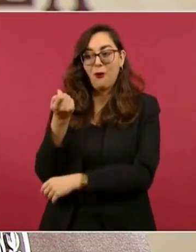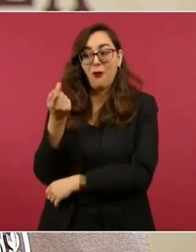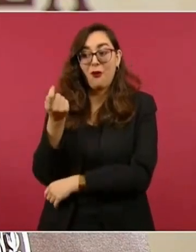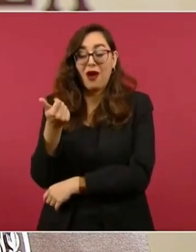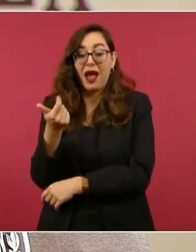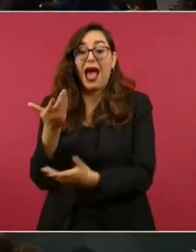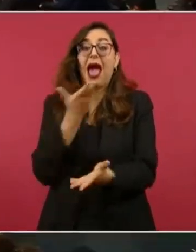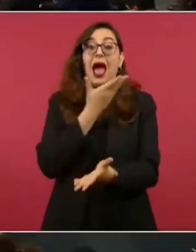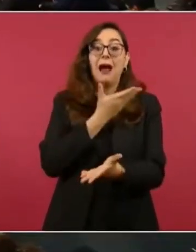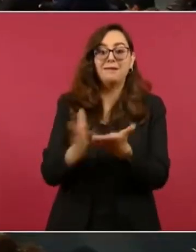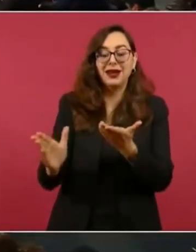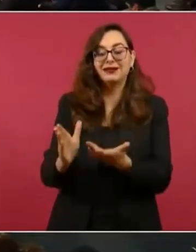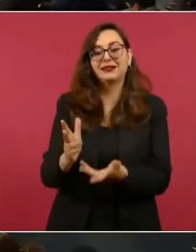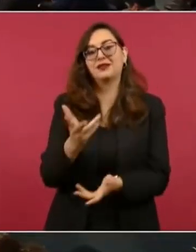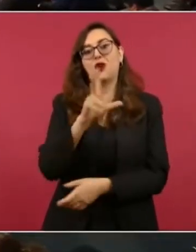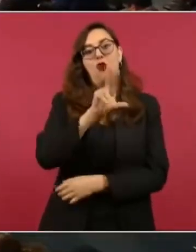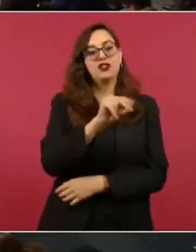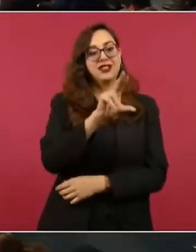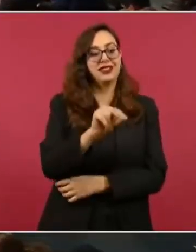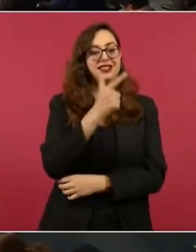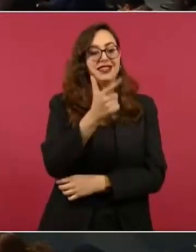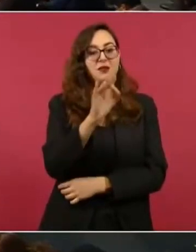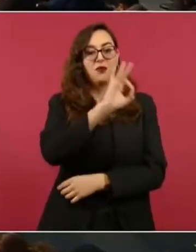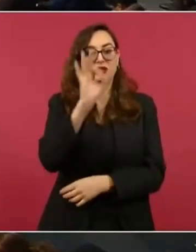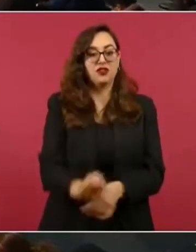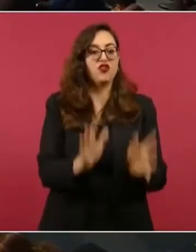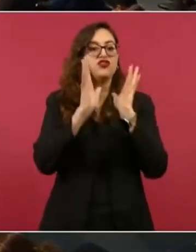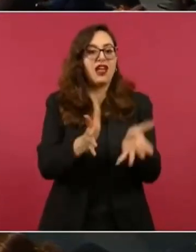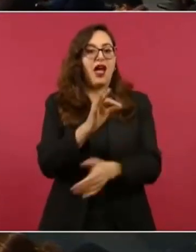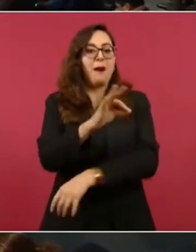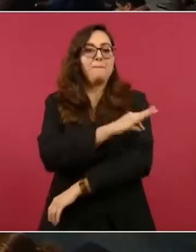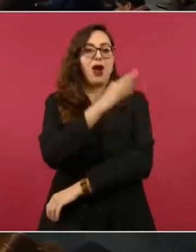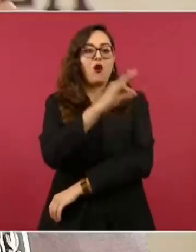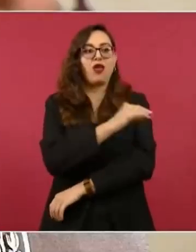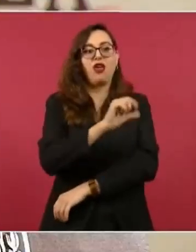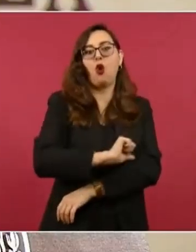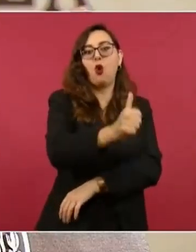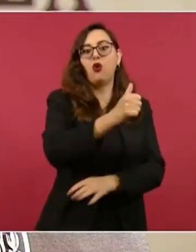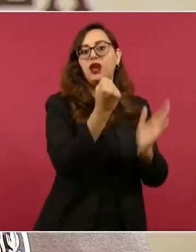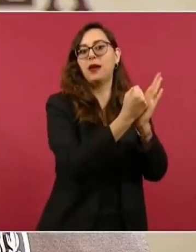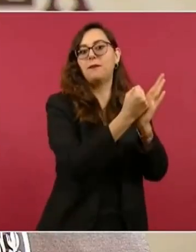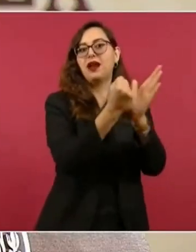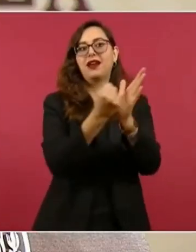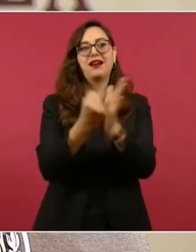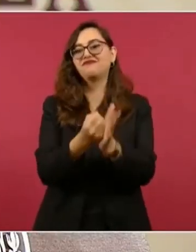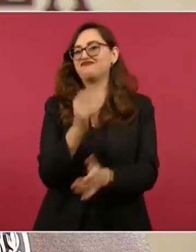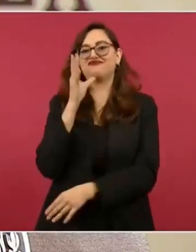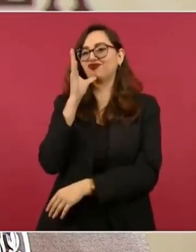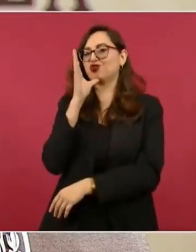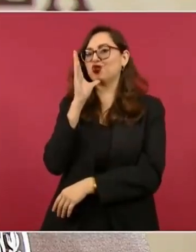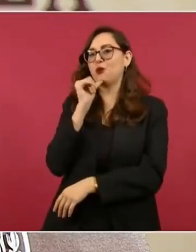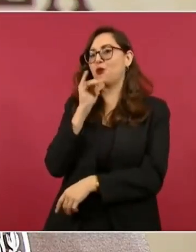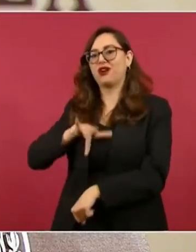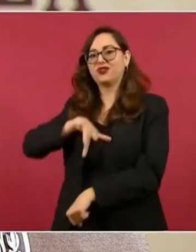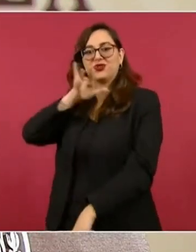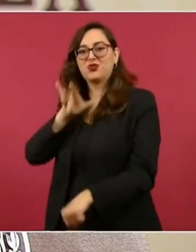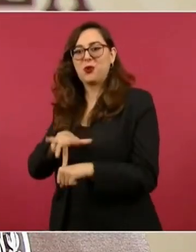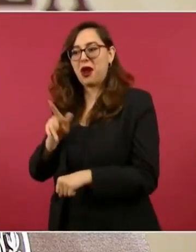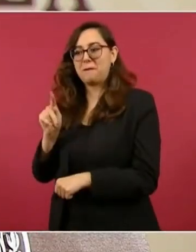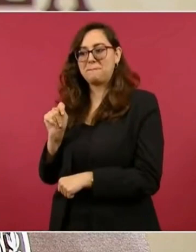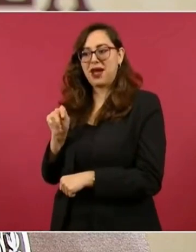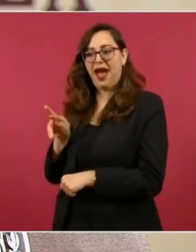ciento de la población mexicana y entonces hay muy pocas personas que no han sido vacunadas. Por eso se decidió que el ensayo clínico se destinara